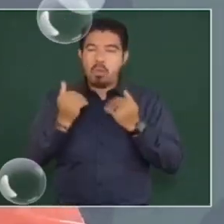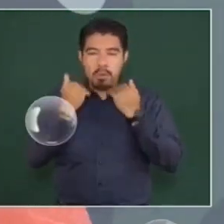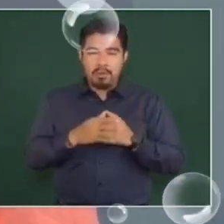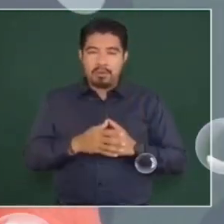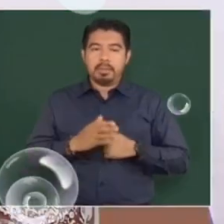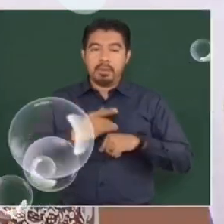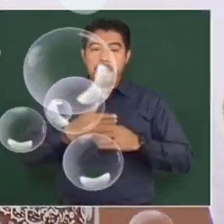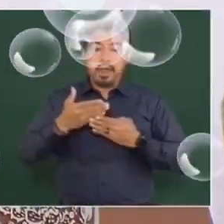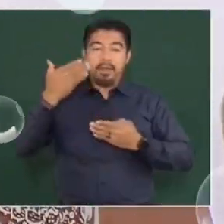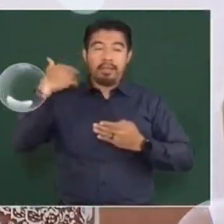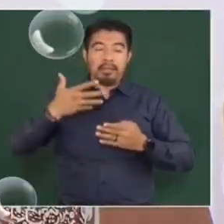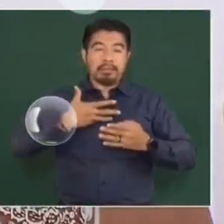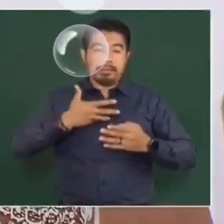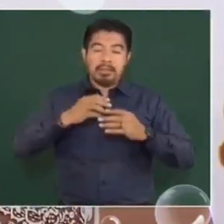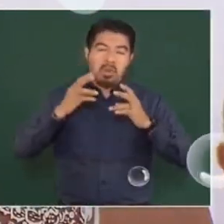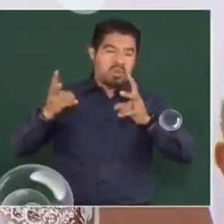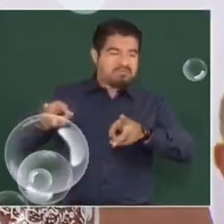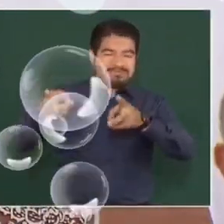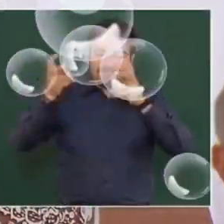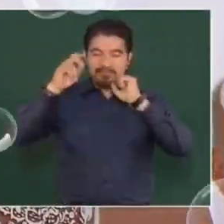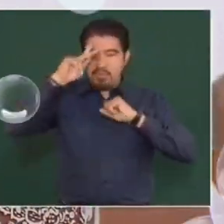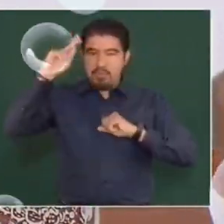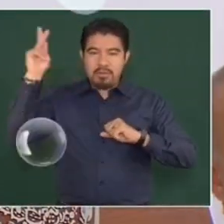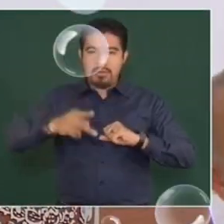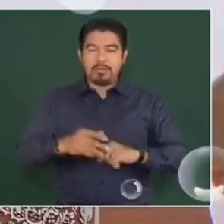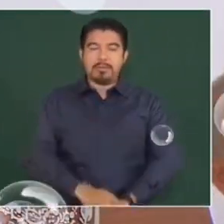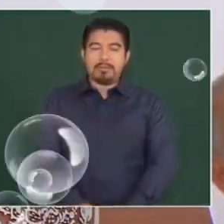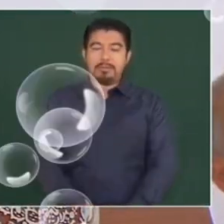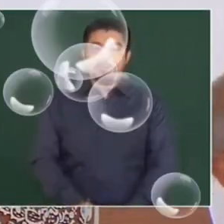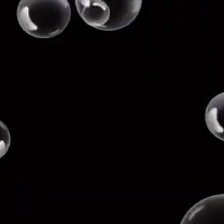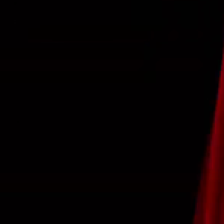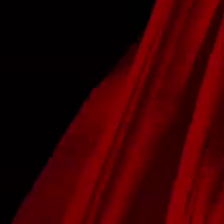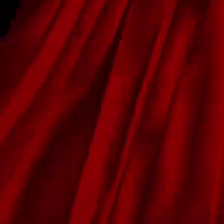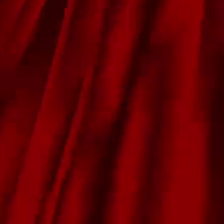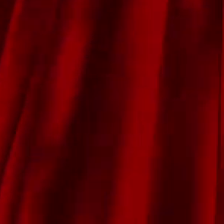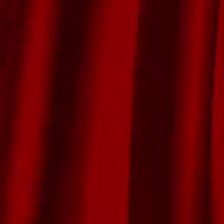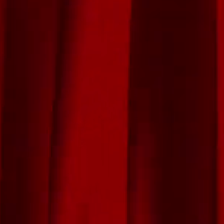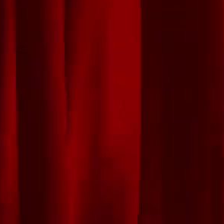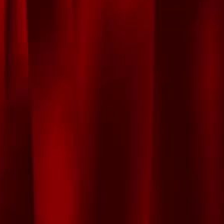Porque antes era robo, pero al por mayor.